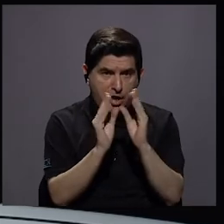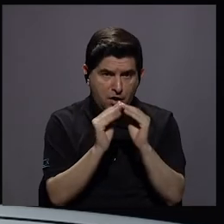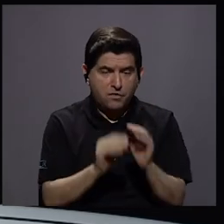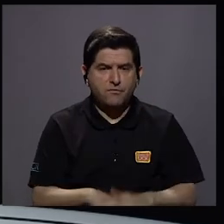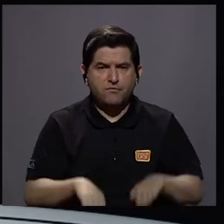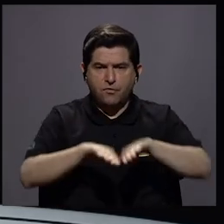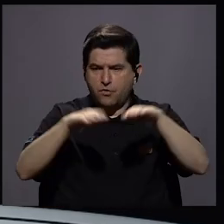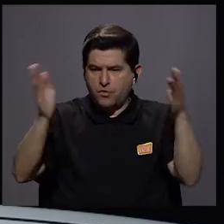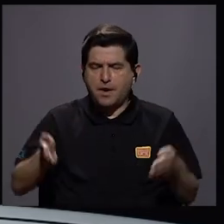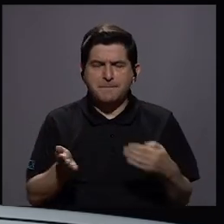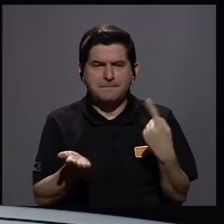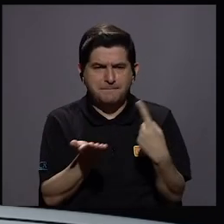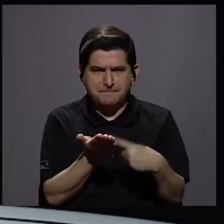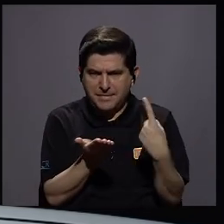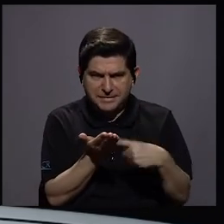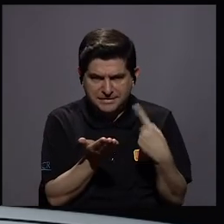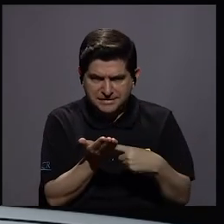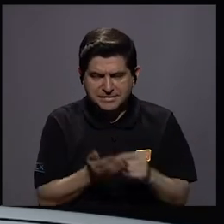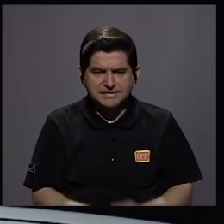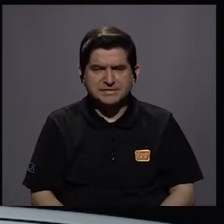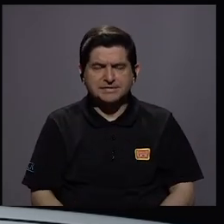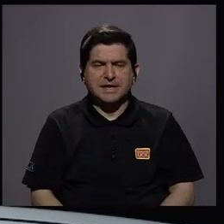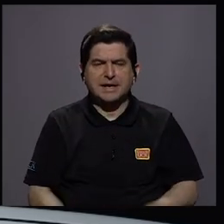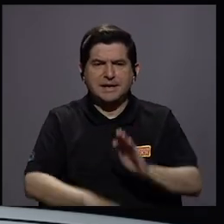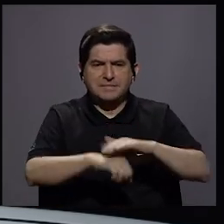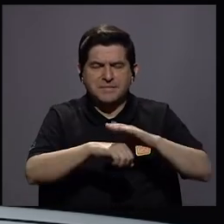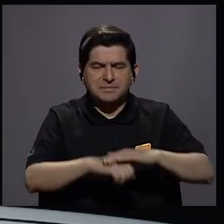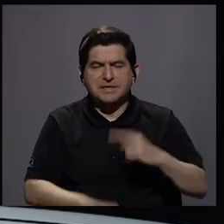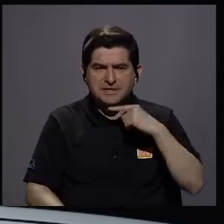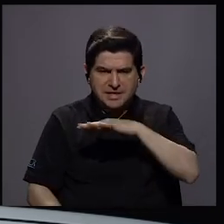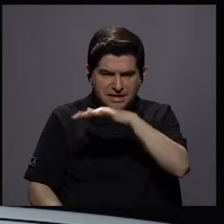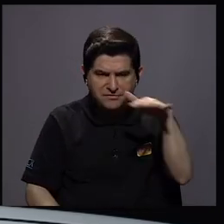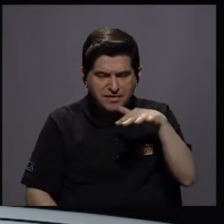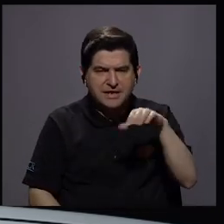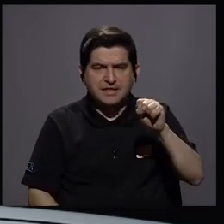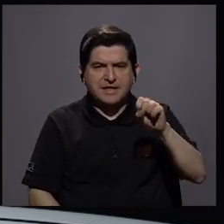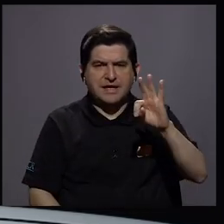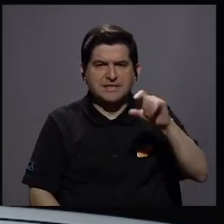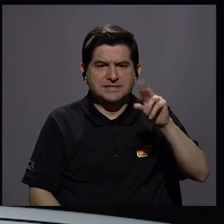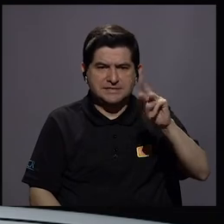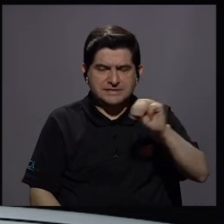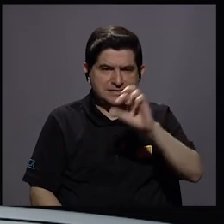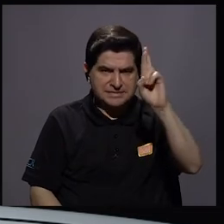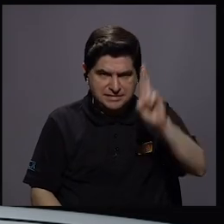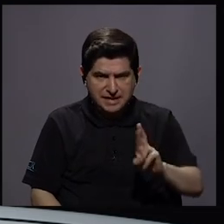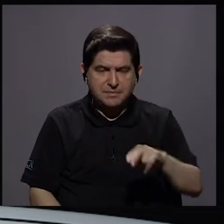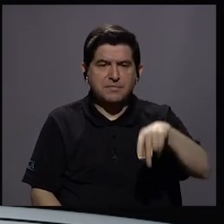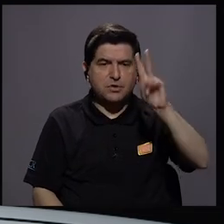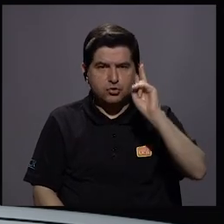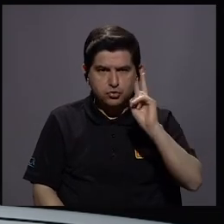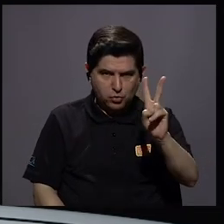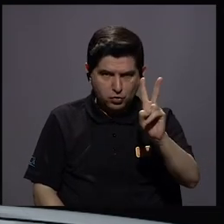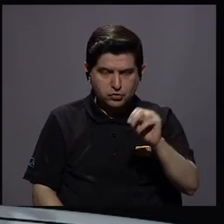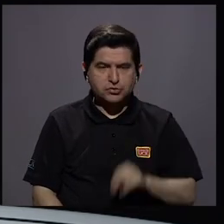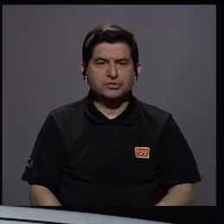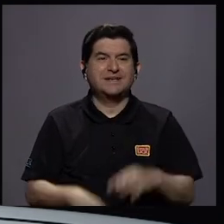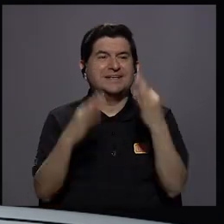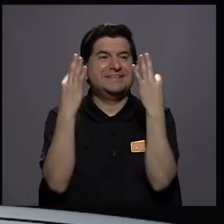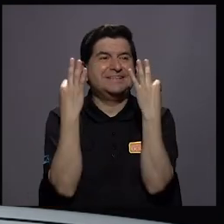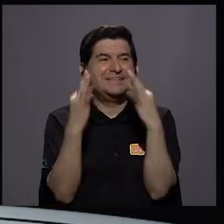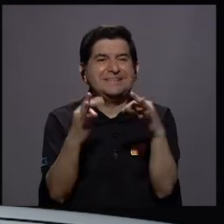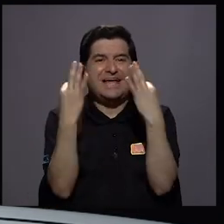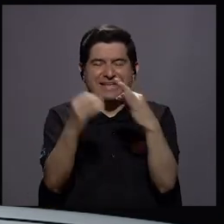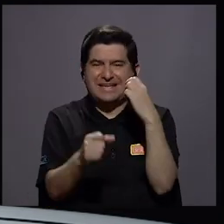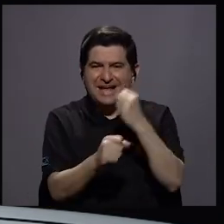va ser una gran mesa de diálogo que les va a permitir un poco debatir la realidad de la sistema en Costa Rica uno y dos por supuesto cómo tratar